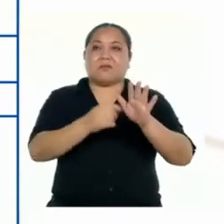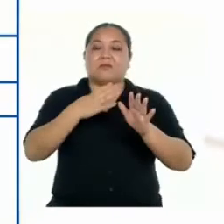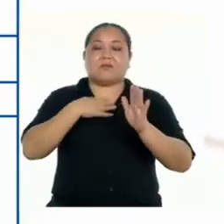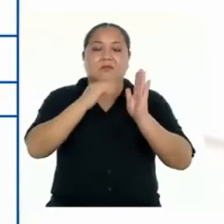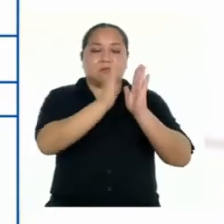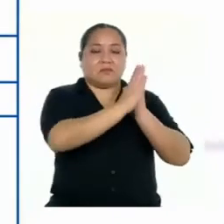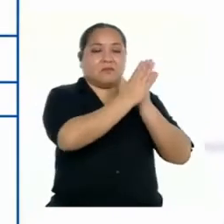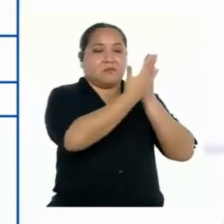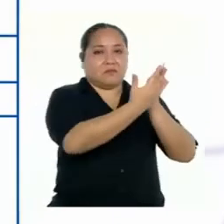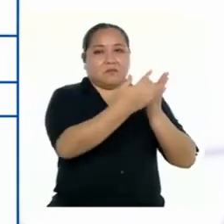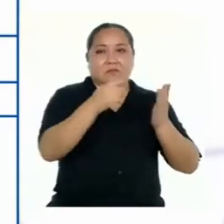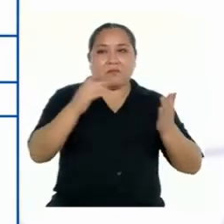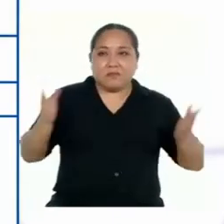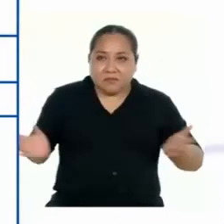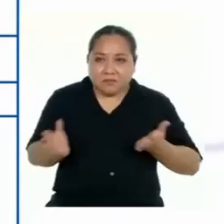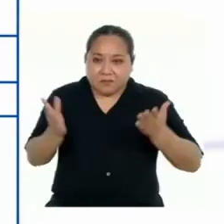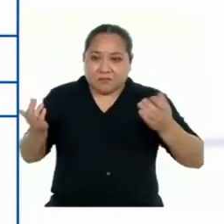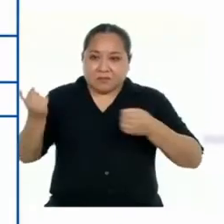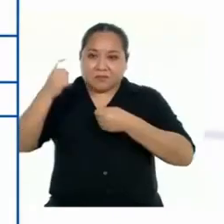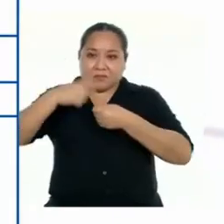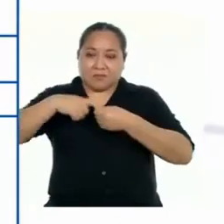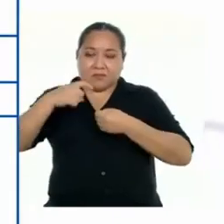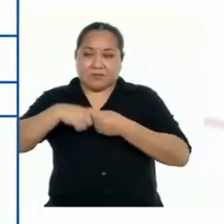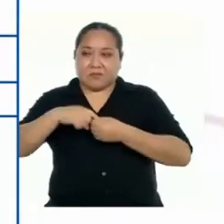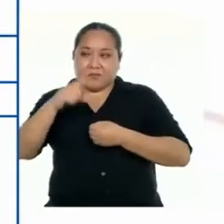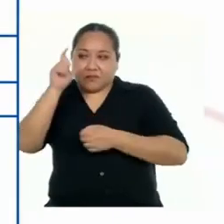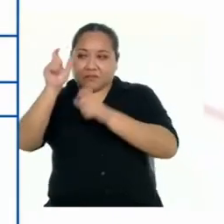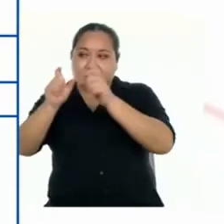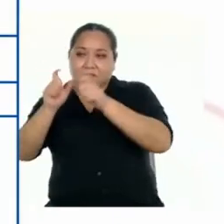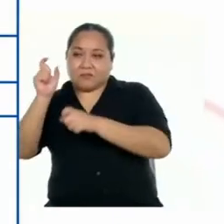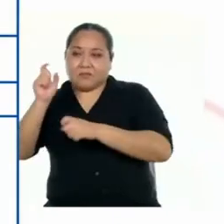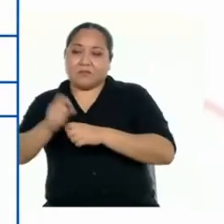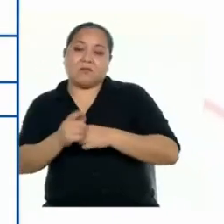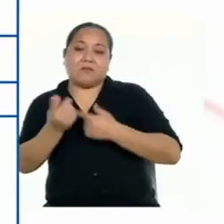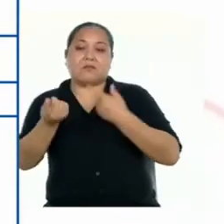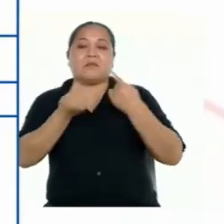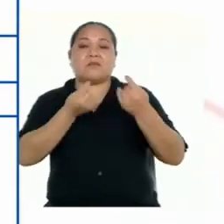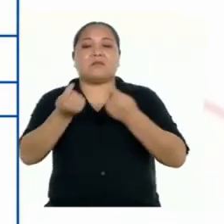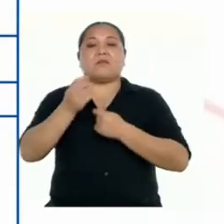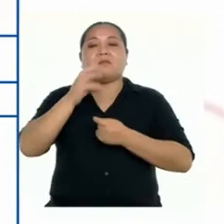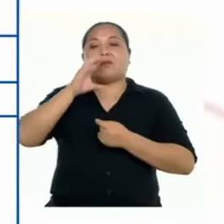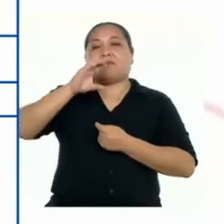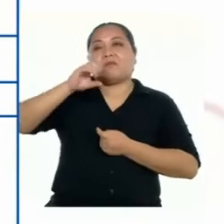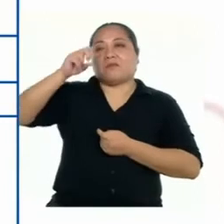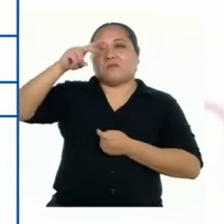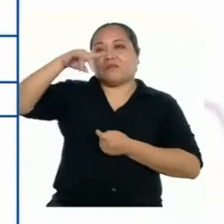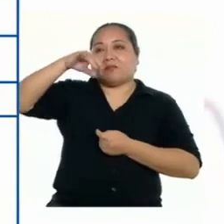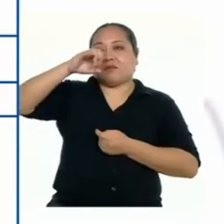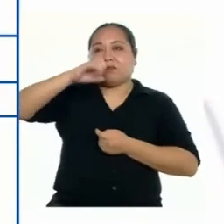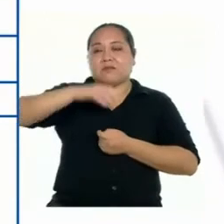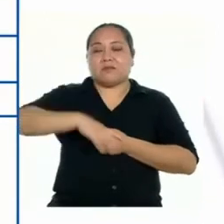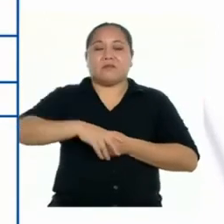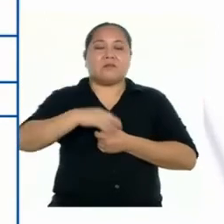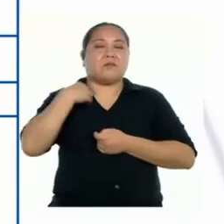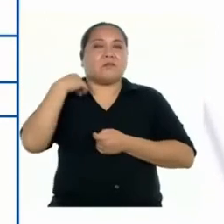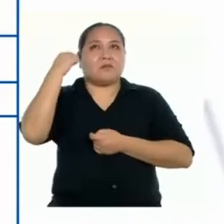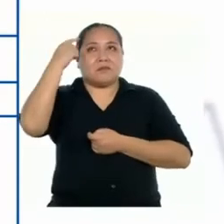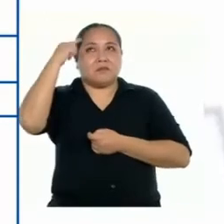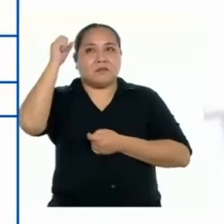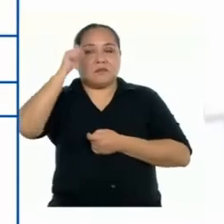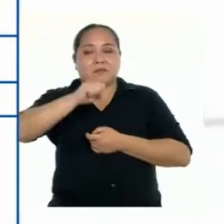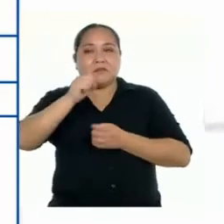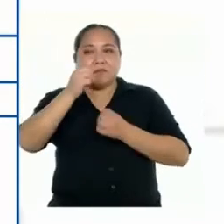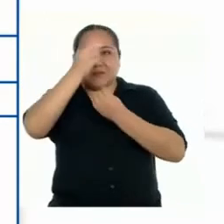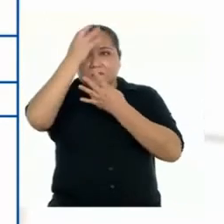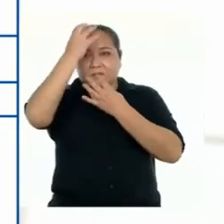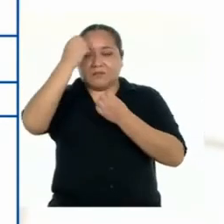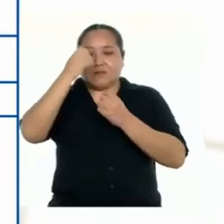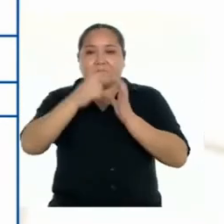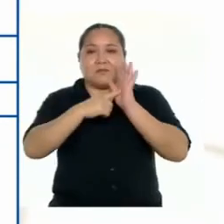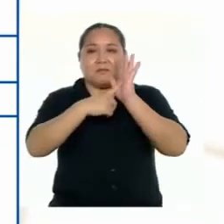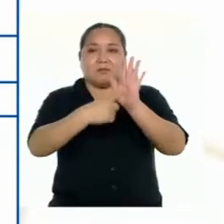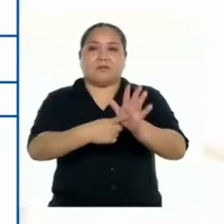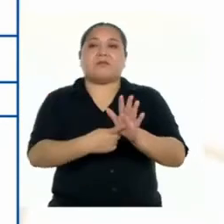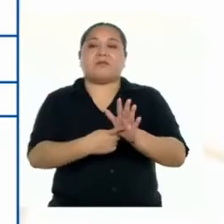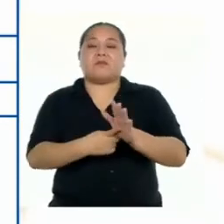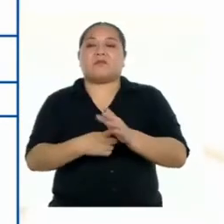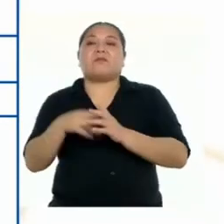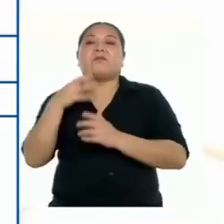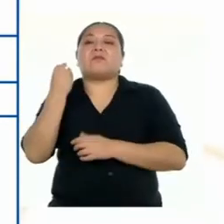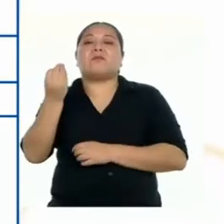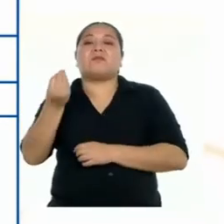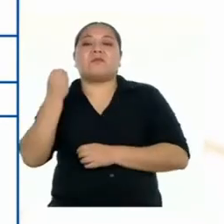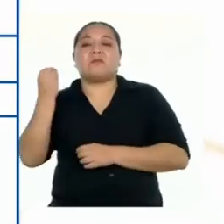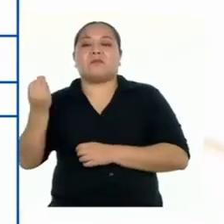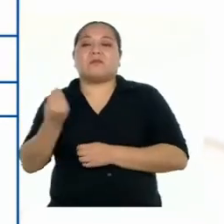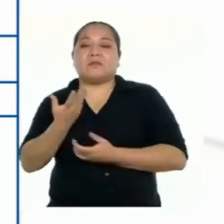en mi díptico motivan la participación de la población en la gestión de las cuencas? Considero que en la información se presenta el